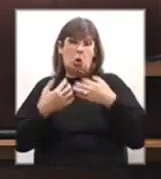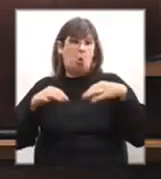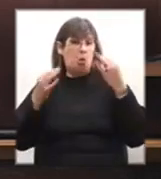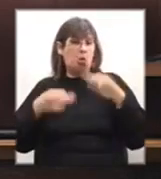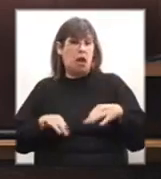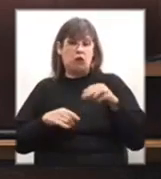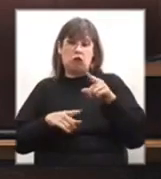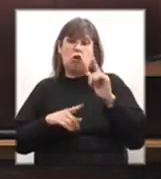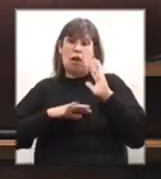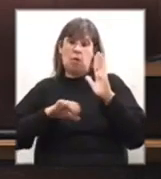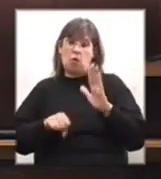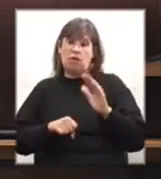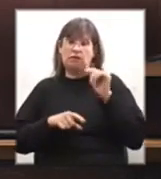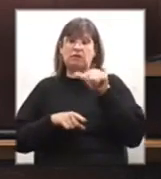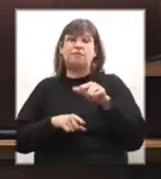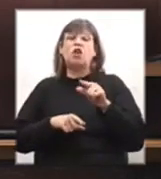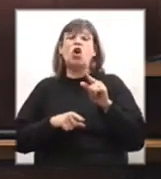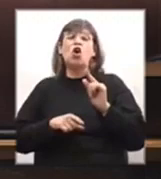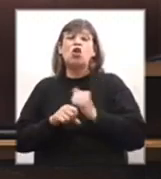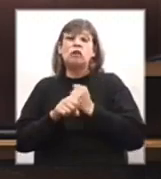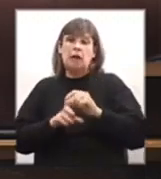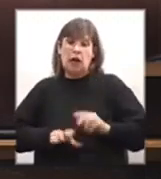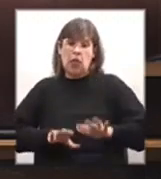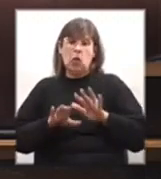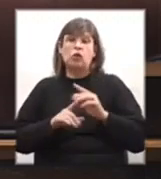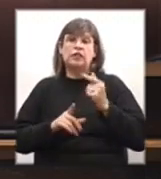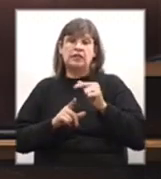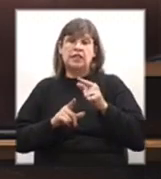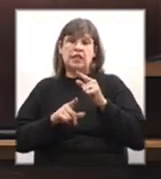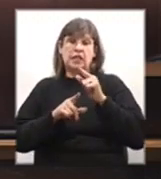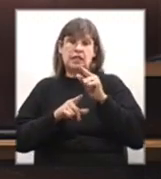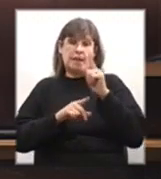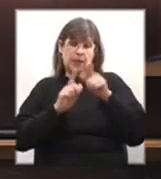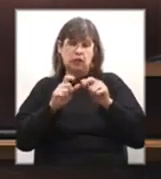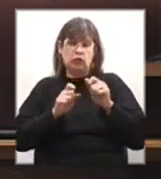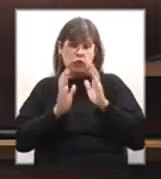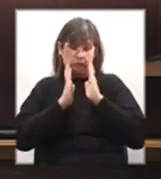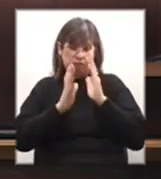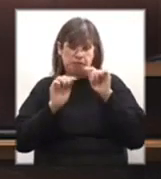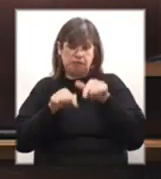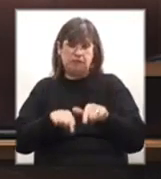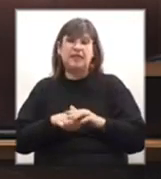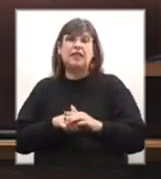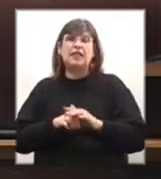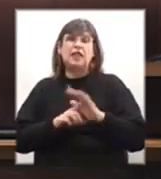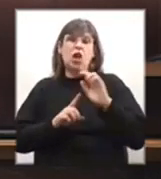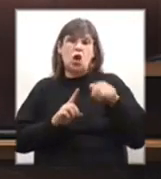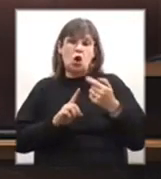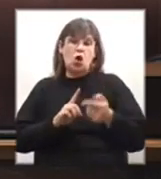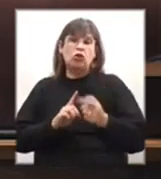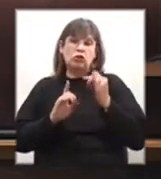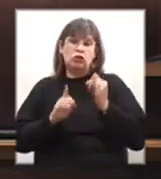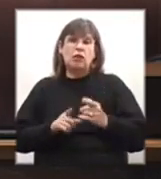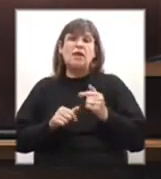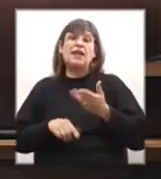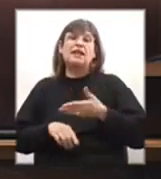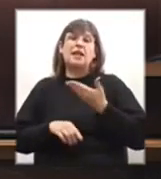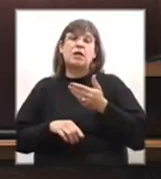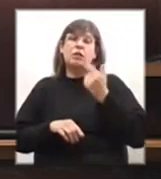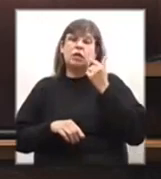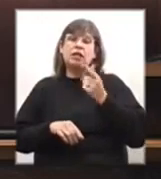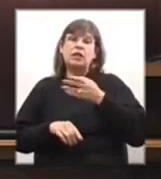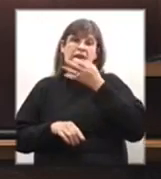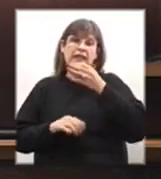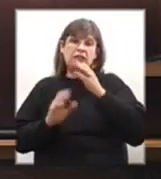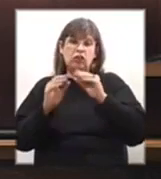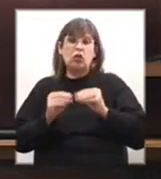trabajadores. Otro de los temas que también estamos reivindicando en esta rendición de cuentas tiene que ver con la